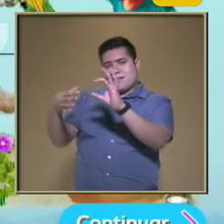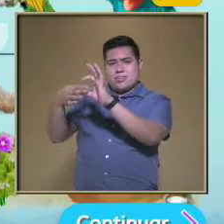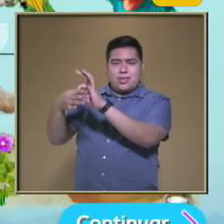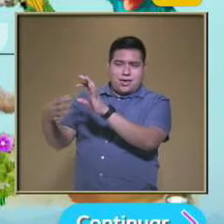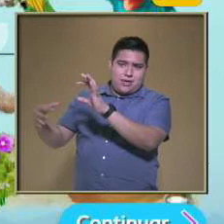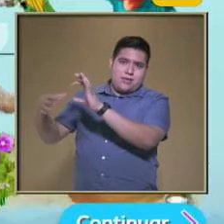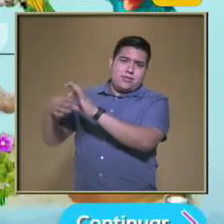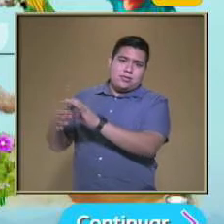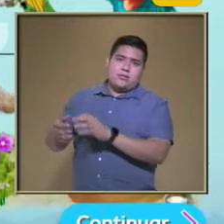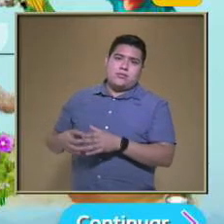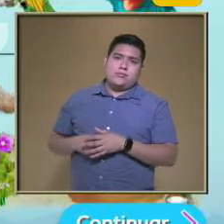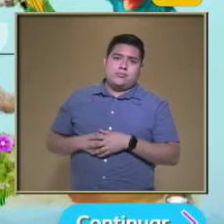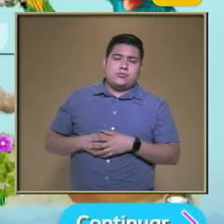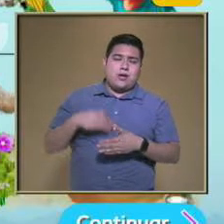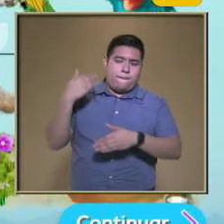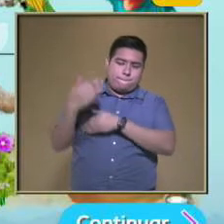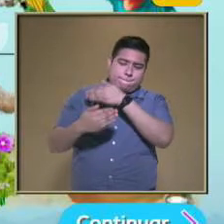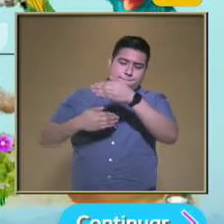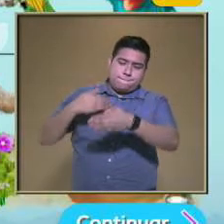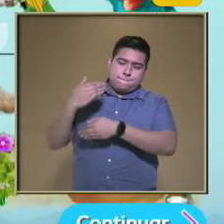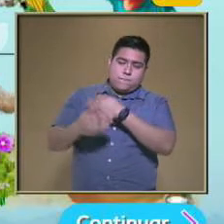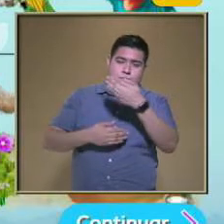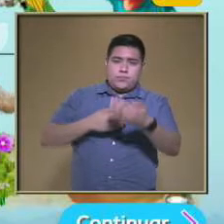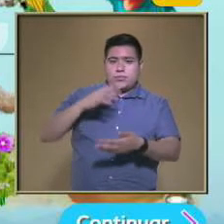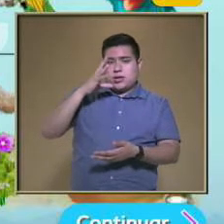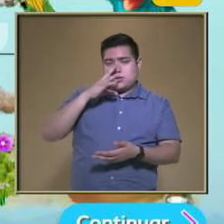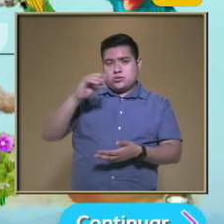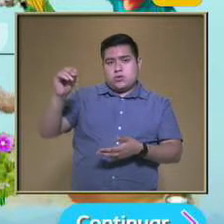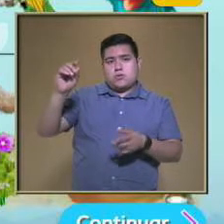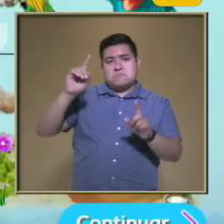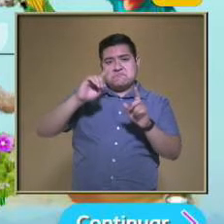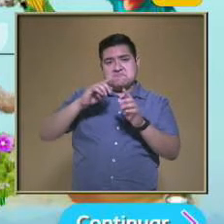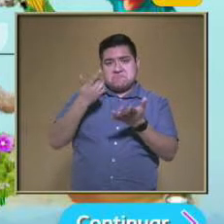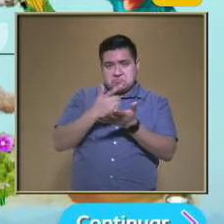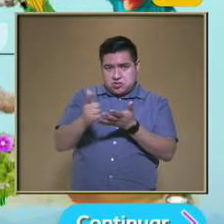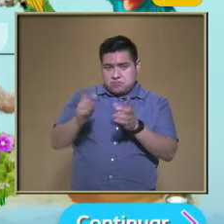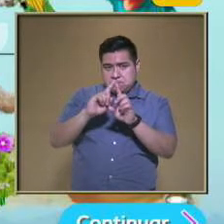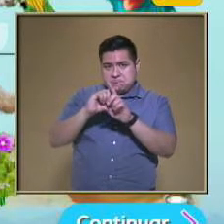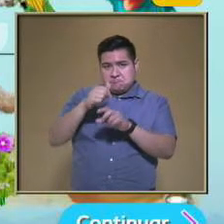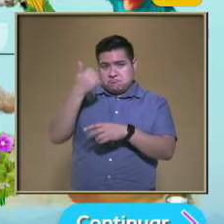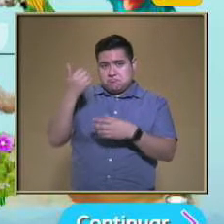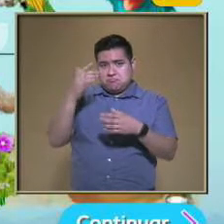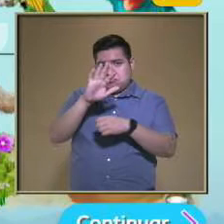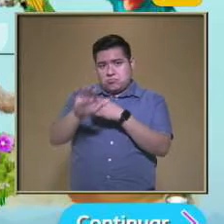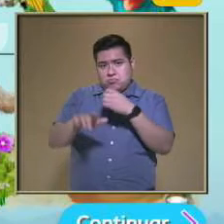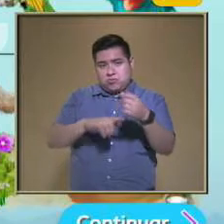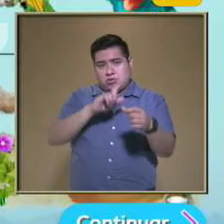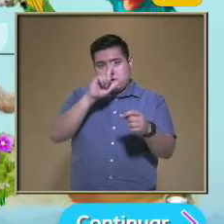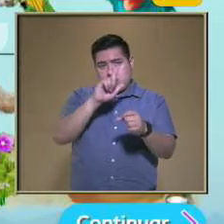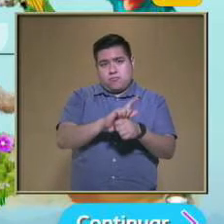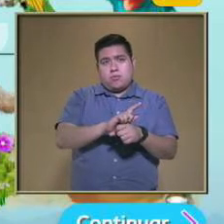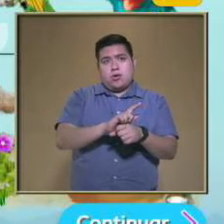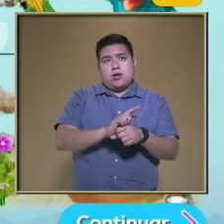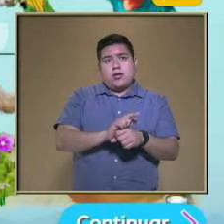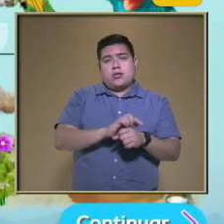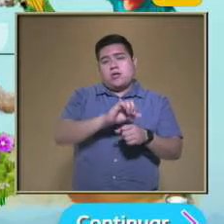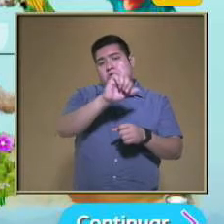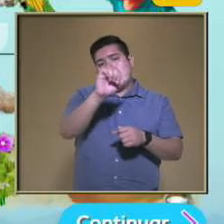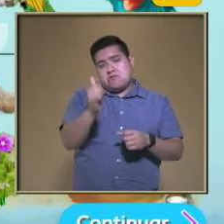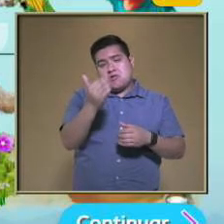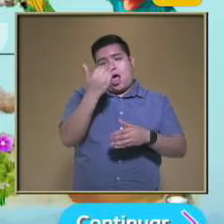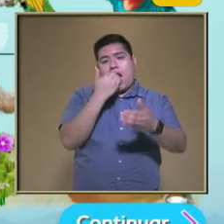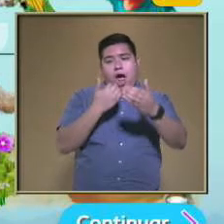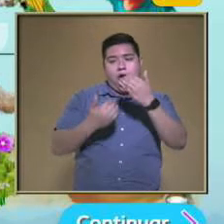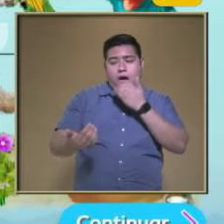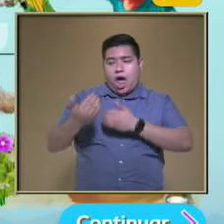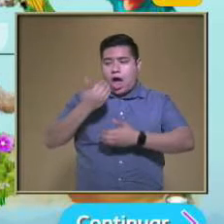¿Verdad? En este caso El zorro O cualquier otro animal Parecido a este Obtienen su energía De otros animales Pues